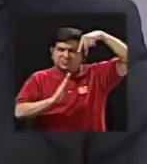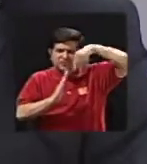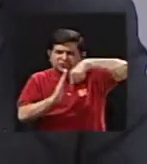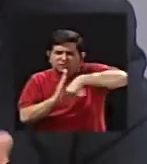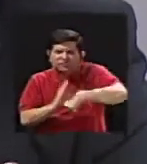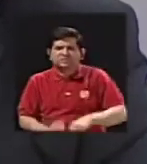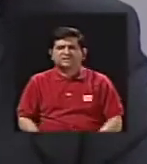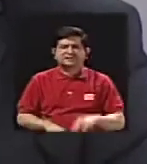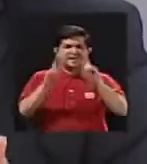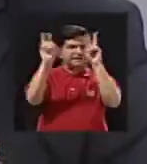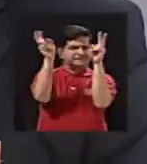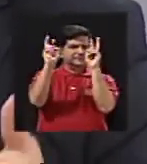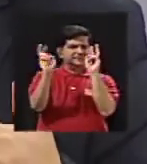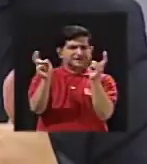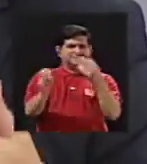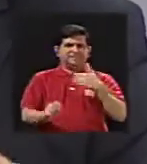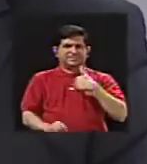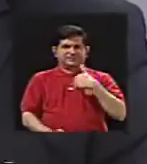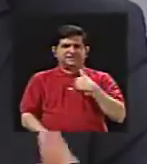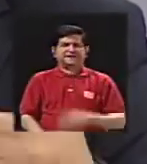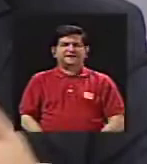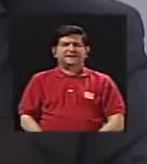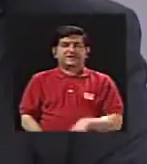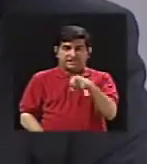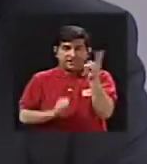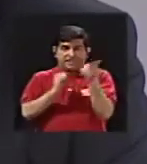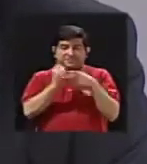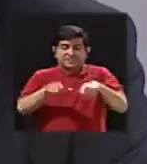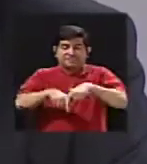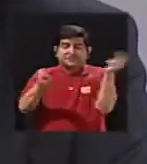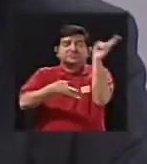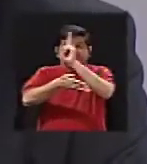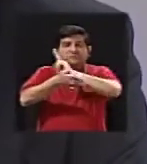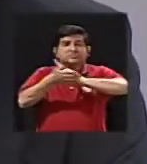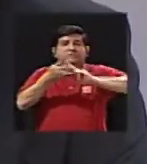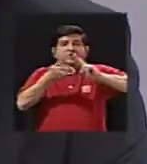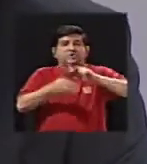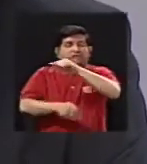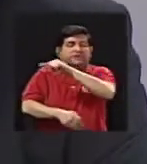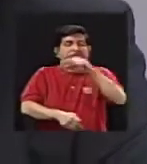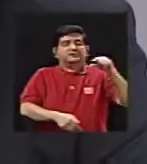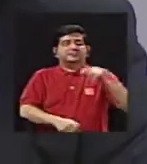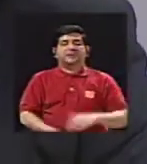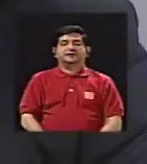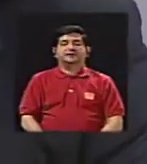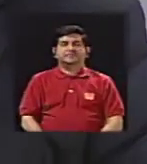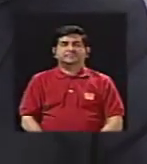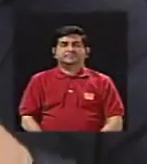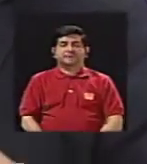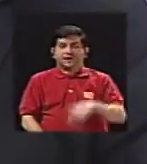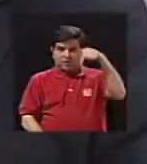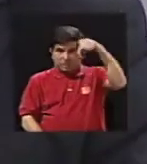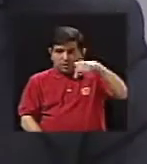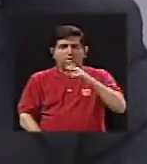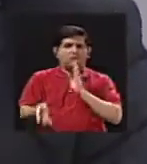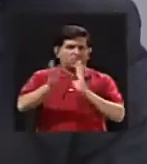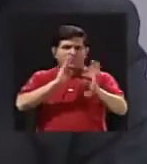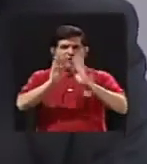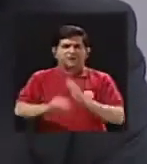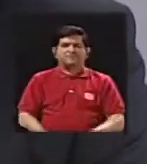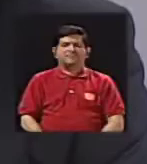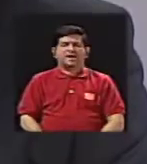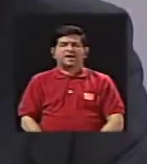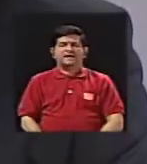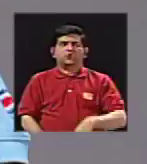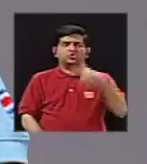en los temas de la edición del Semanario Universidad de esta semana. Y en esta ocasión conversaremos con